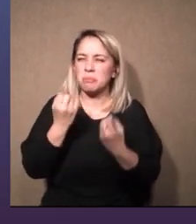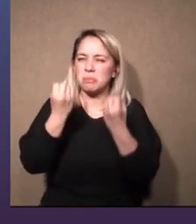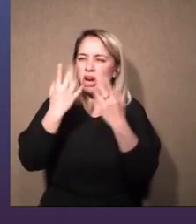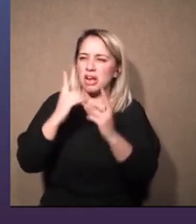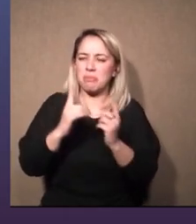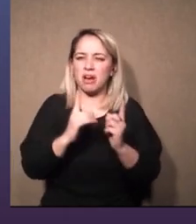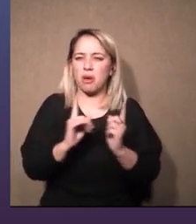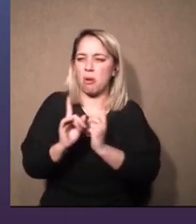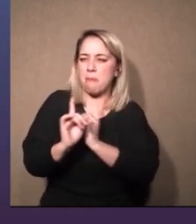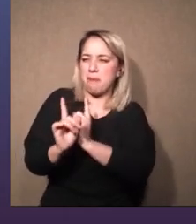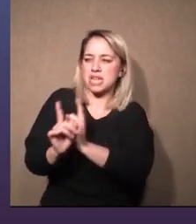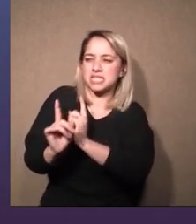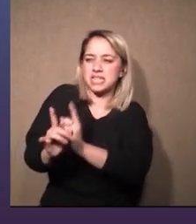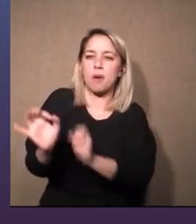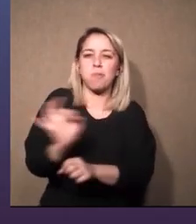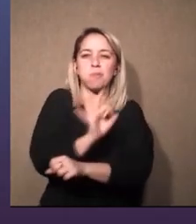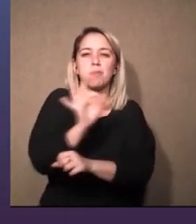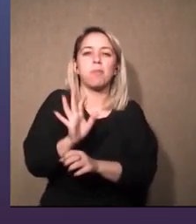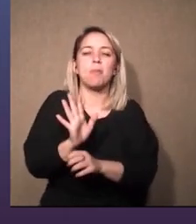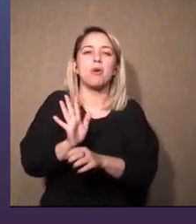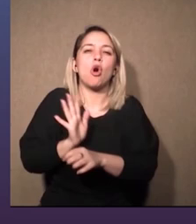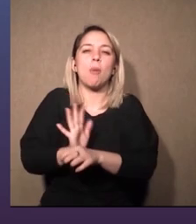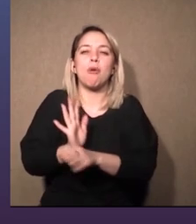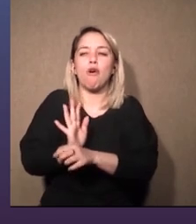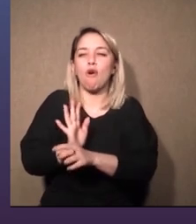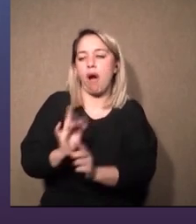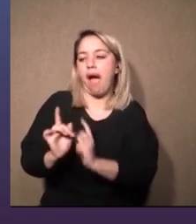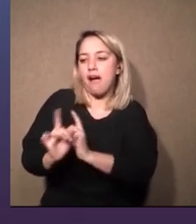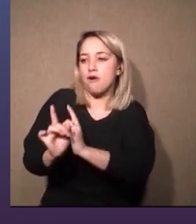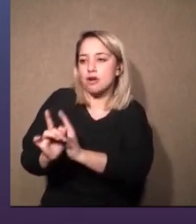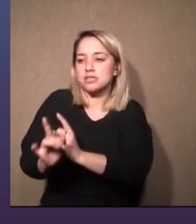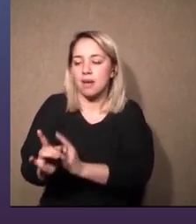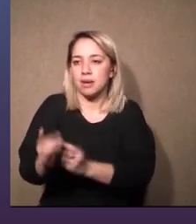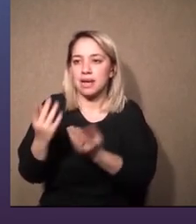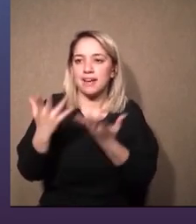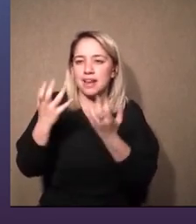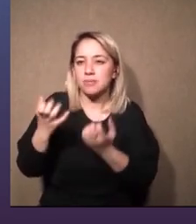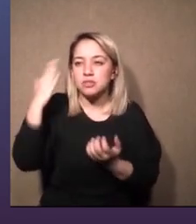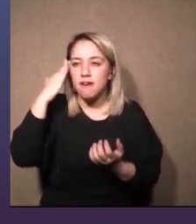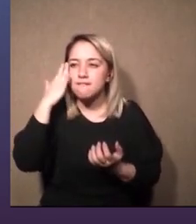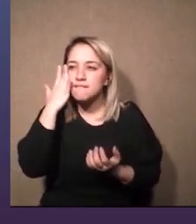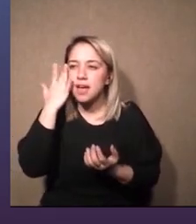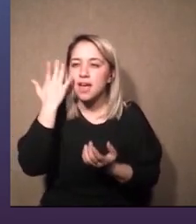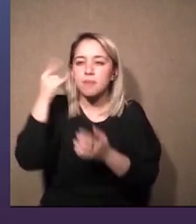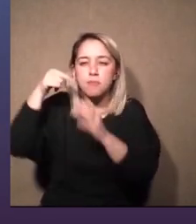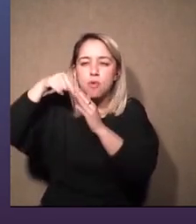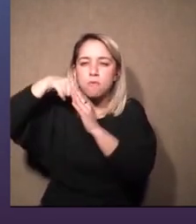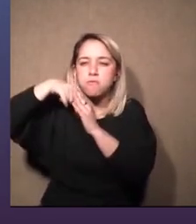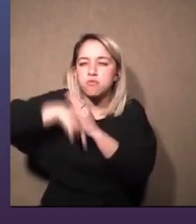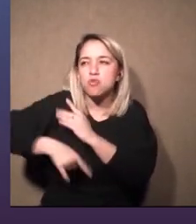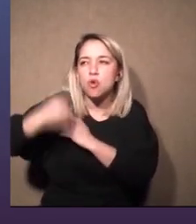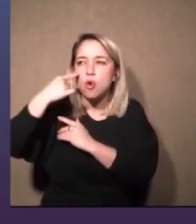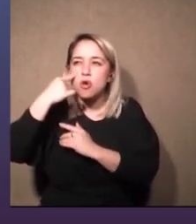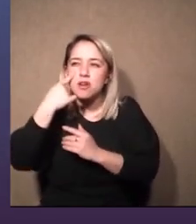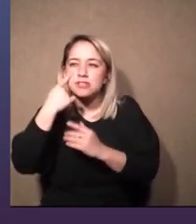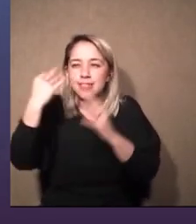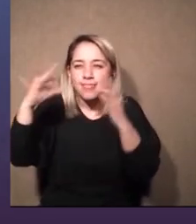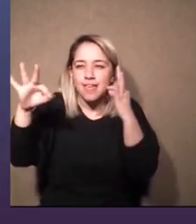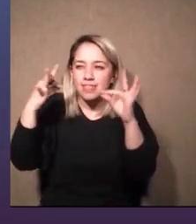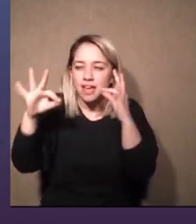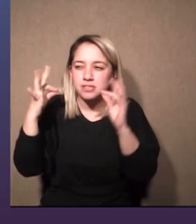por qué los acosamos para saber y conocer cada detalle de lo que ellos